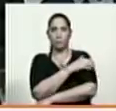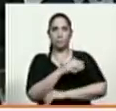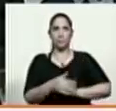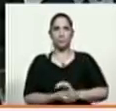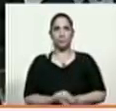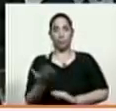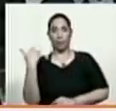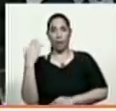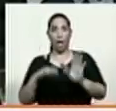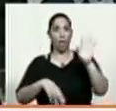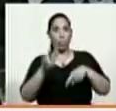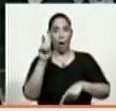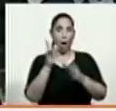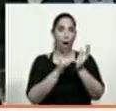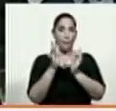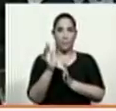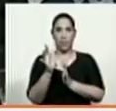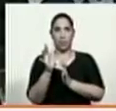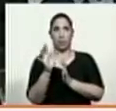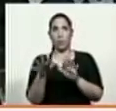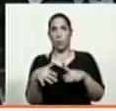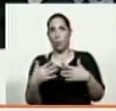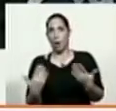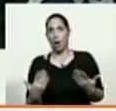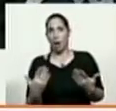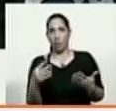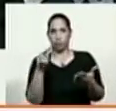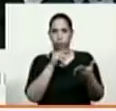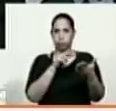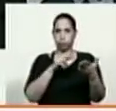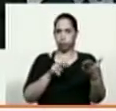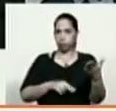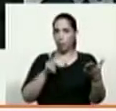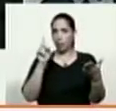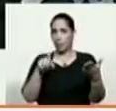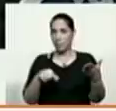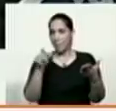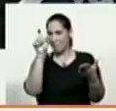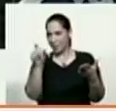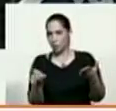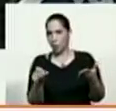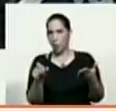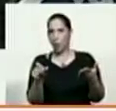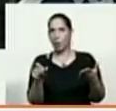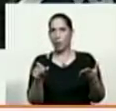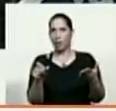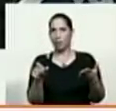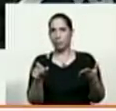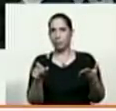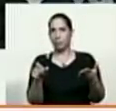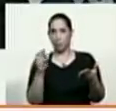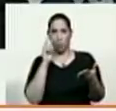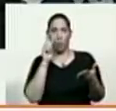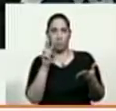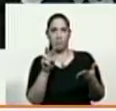12 de abril cuando fue leído por un procurador también irrito que luego lo vimos llorando en el suelo